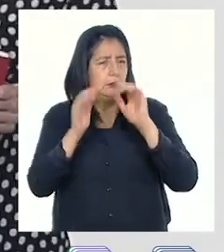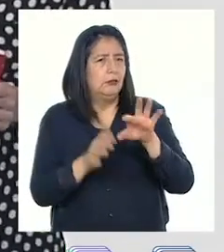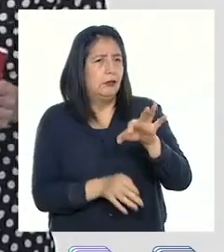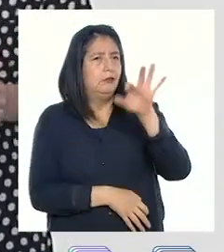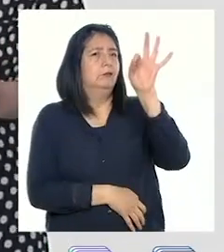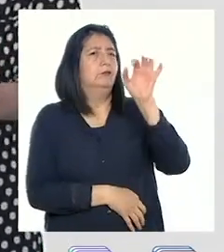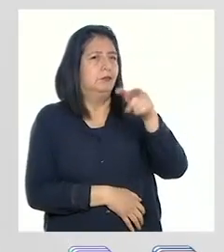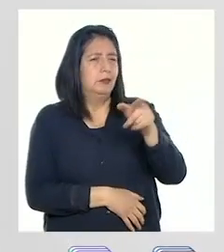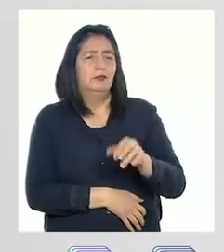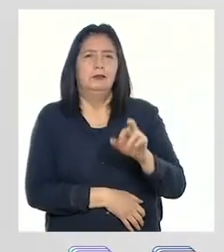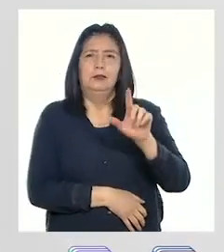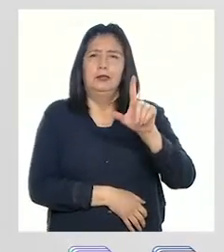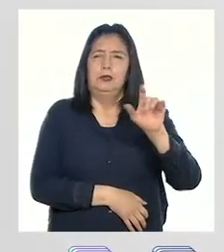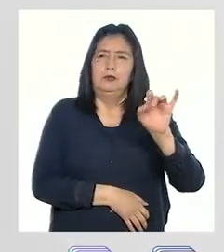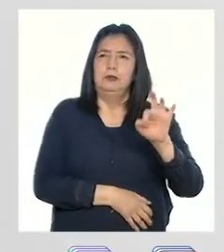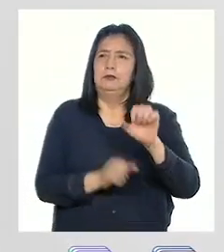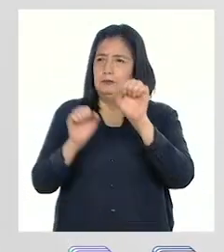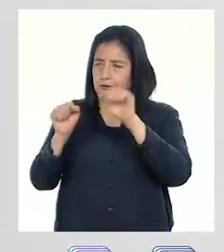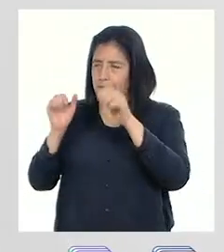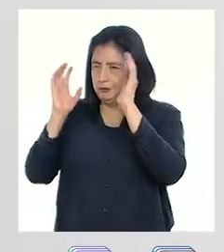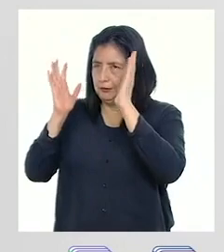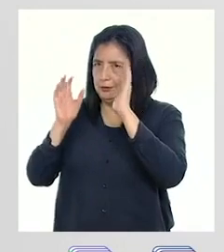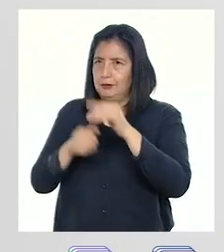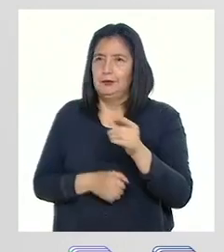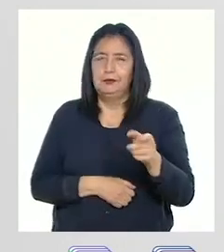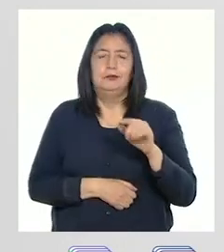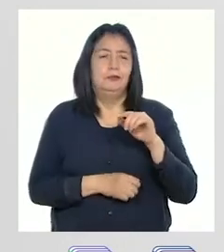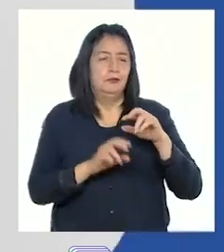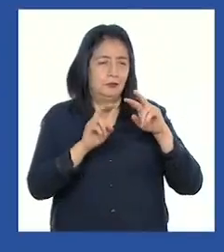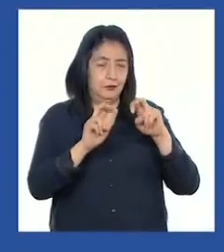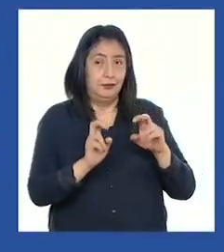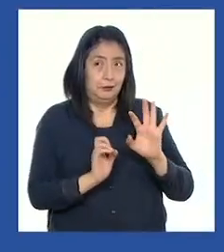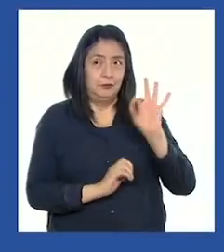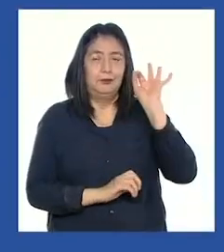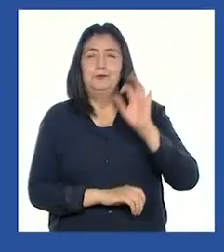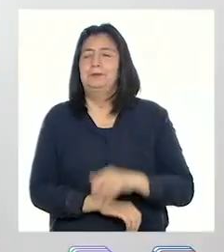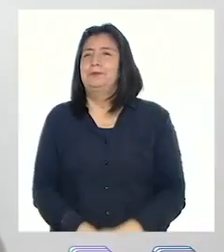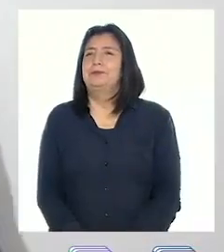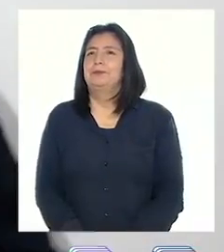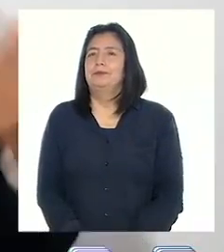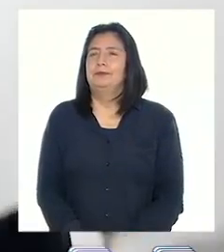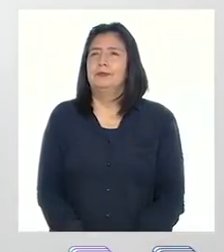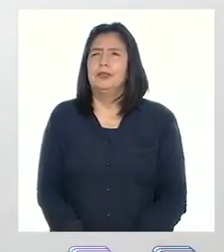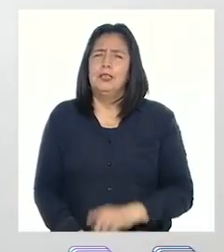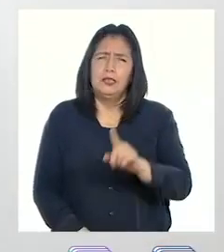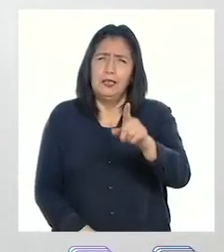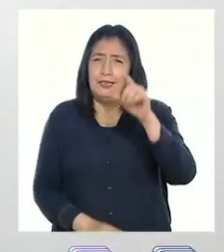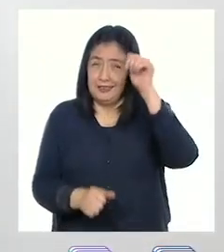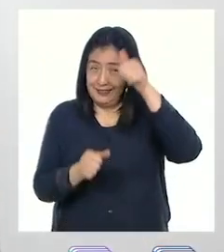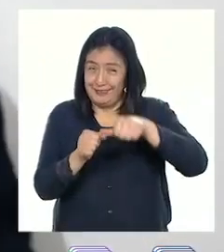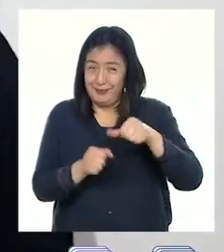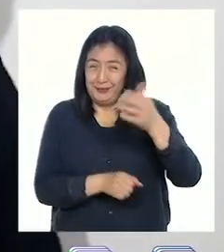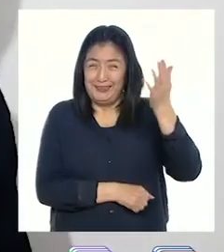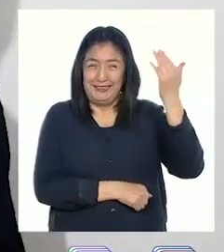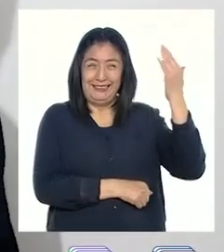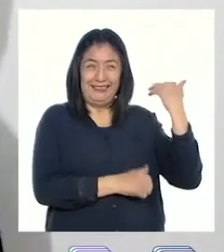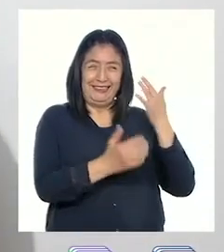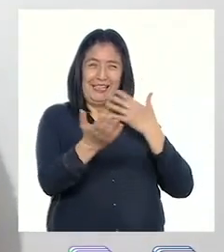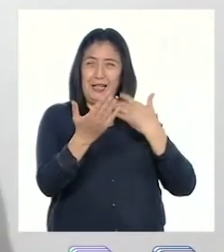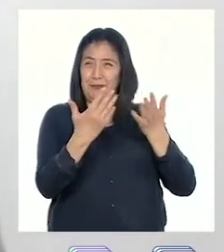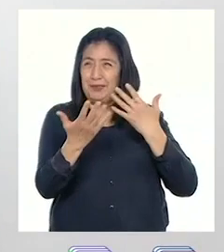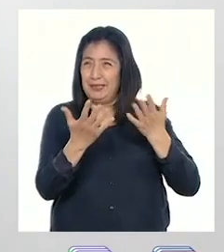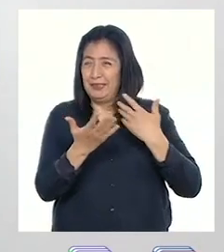hallazgos de Leonardo y Danitza. Vamos a escuchar lo que averiguaron. ¿Recuerdan el programa en el que